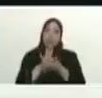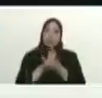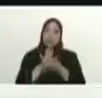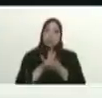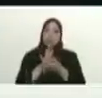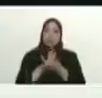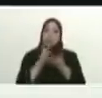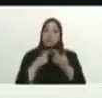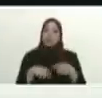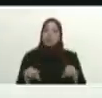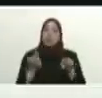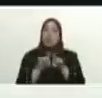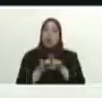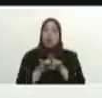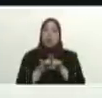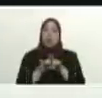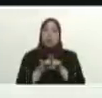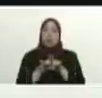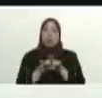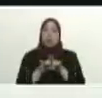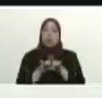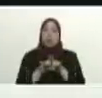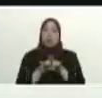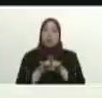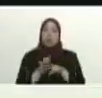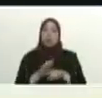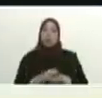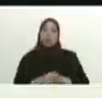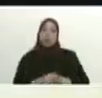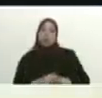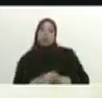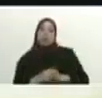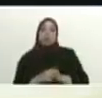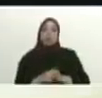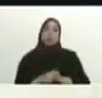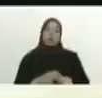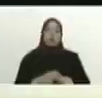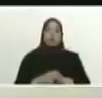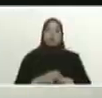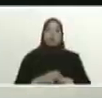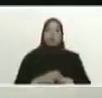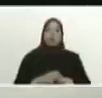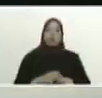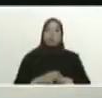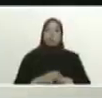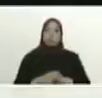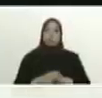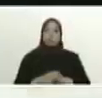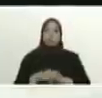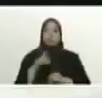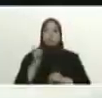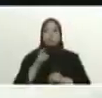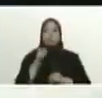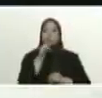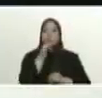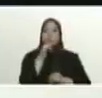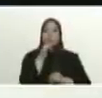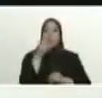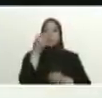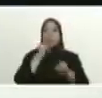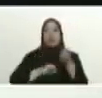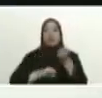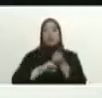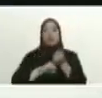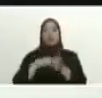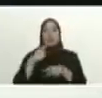igualmente pusimos las prioridades en la necesidad de apoyar el